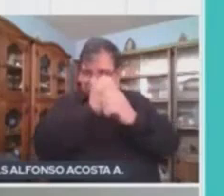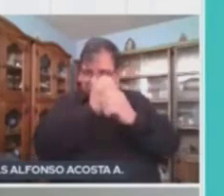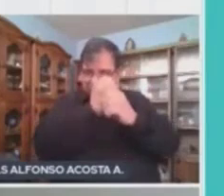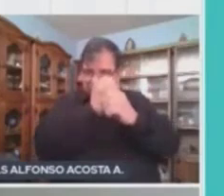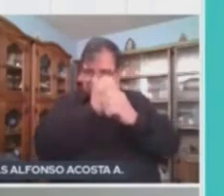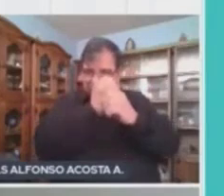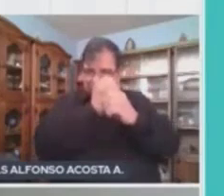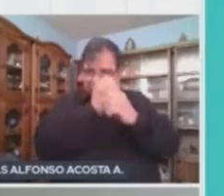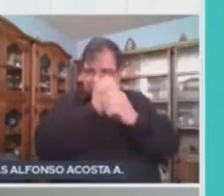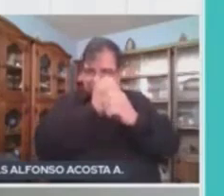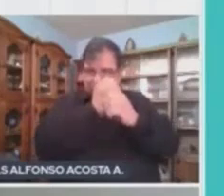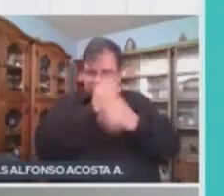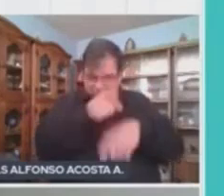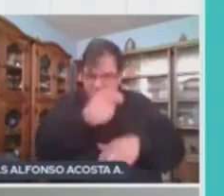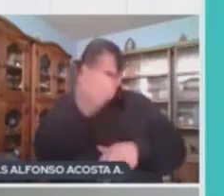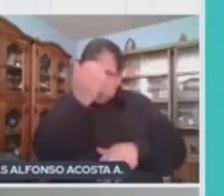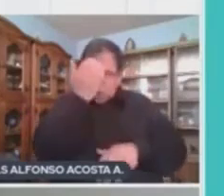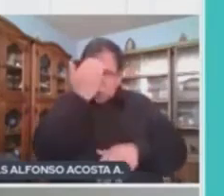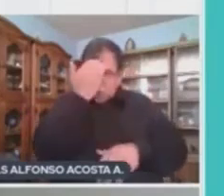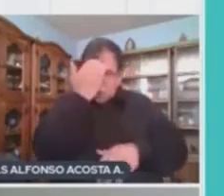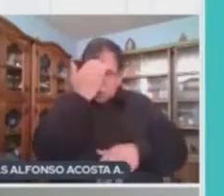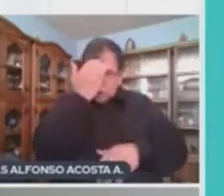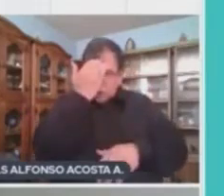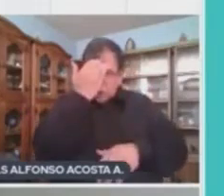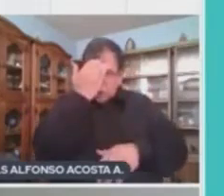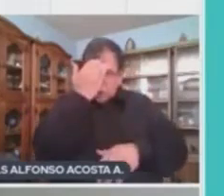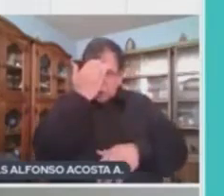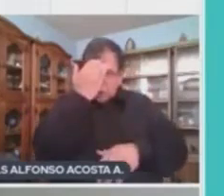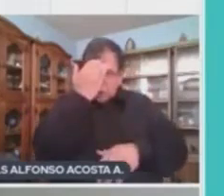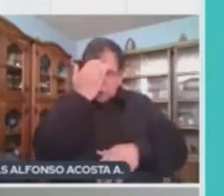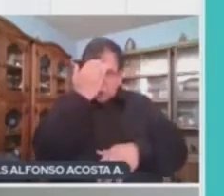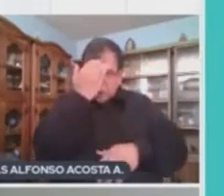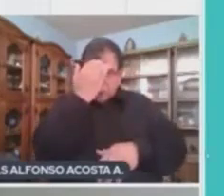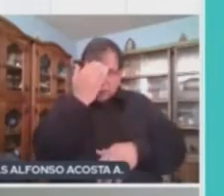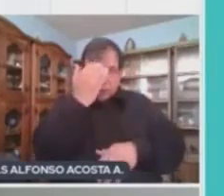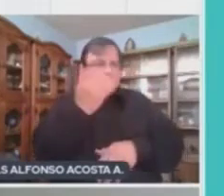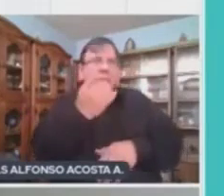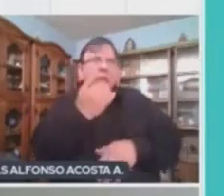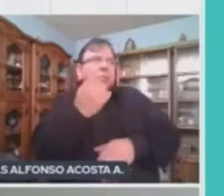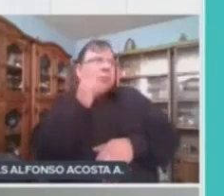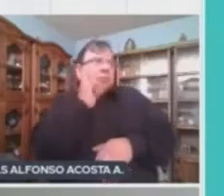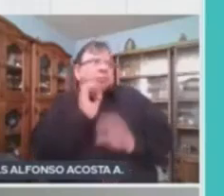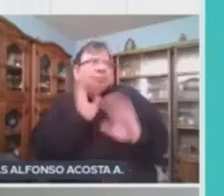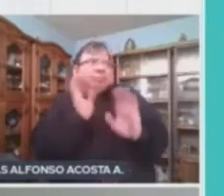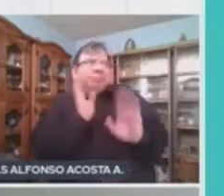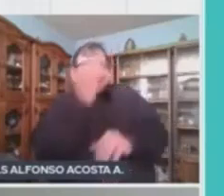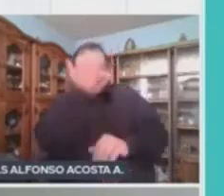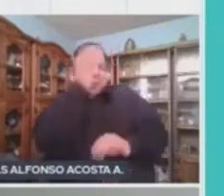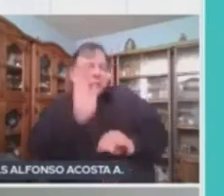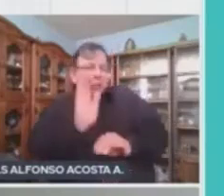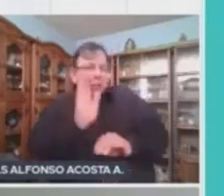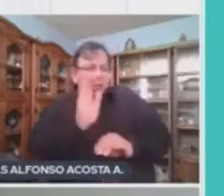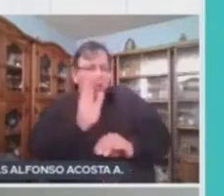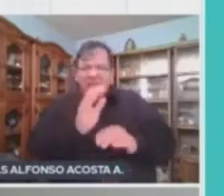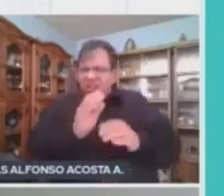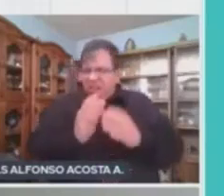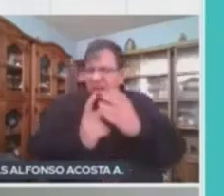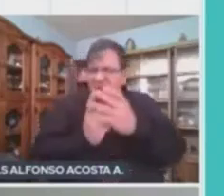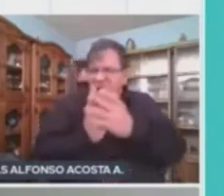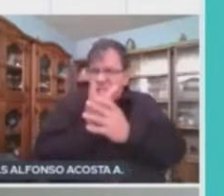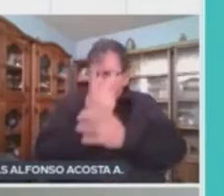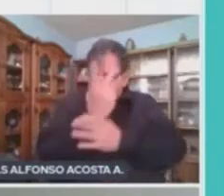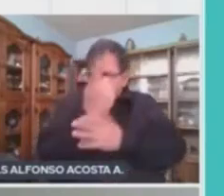¿Sí las conocían, Karina? No, maestra. Entonces, ¿las plantas también tienen